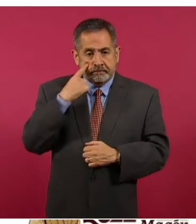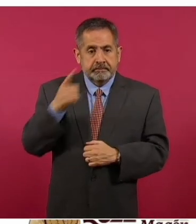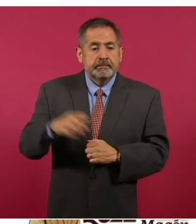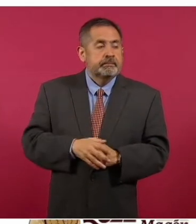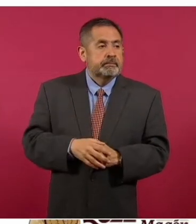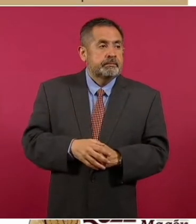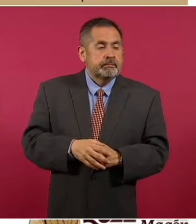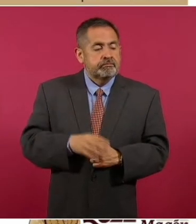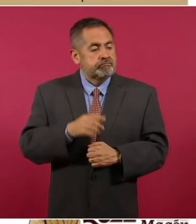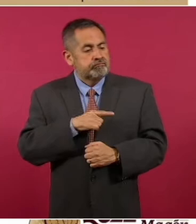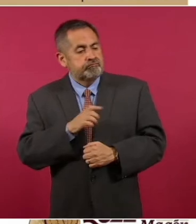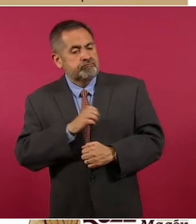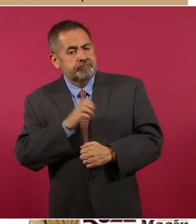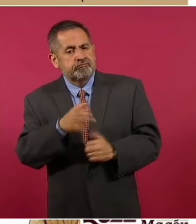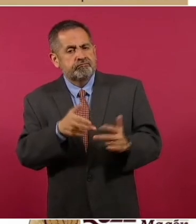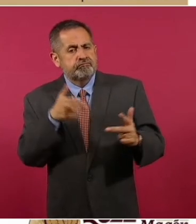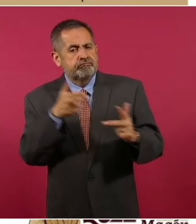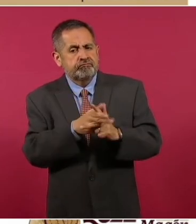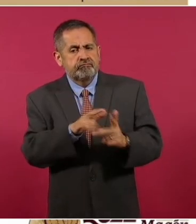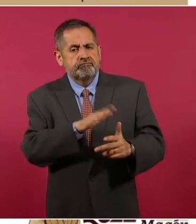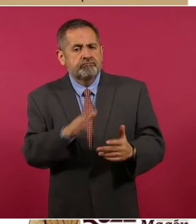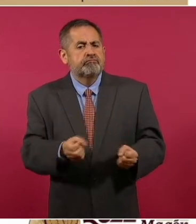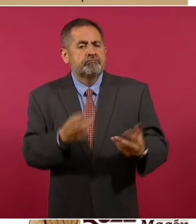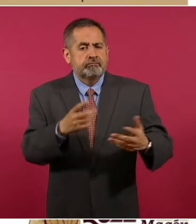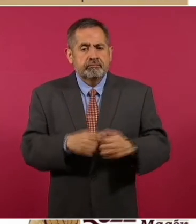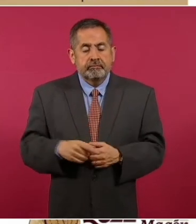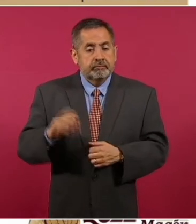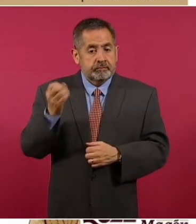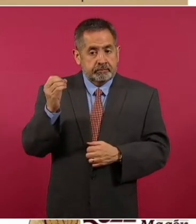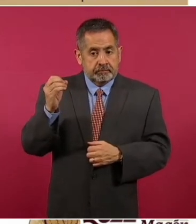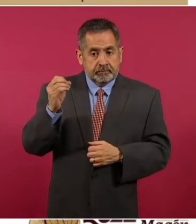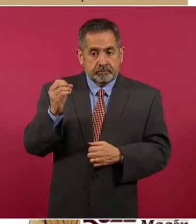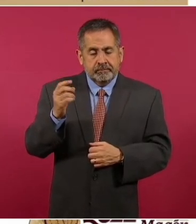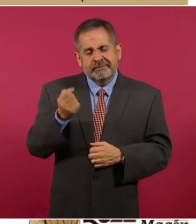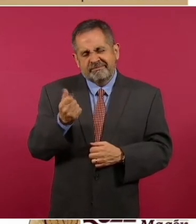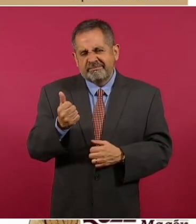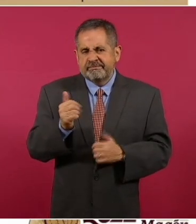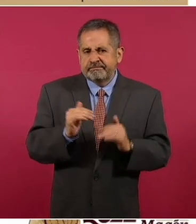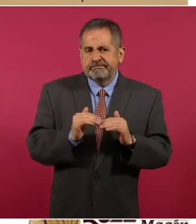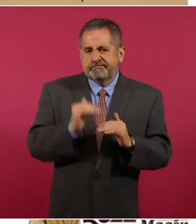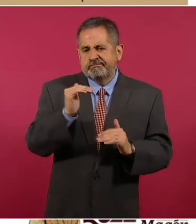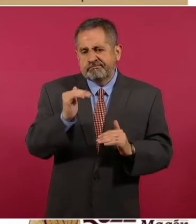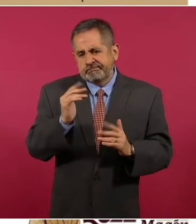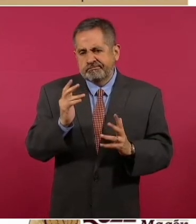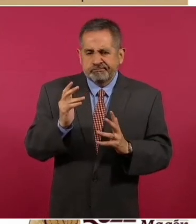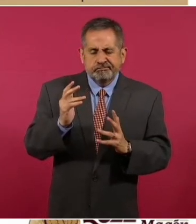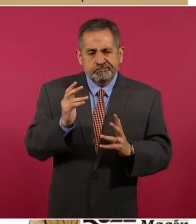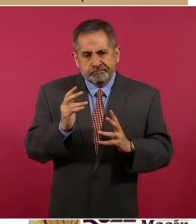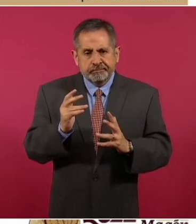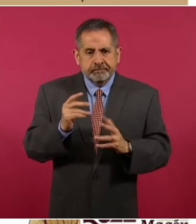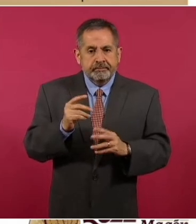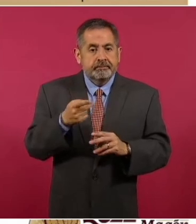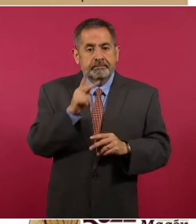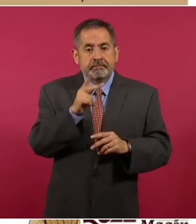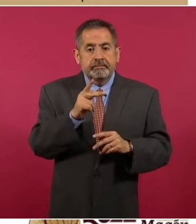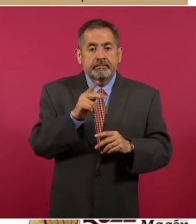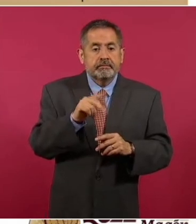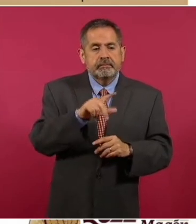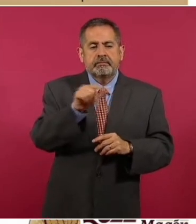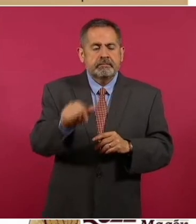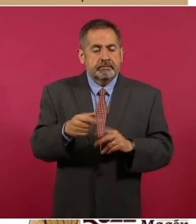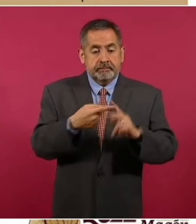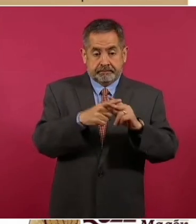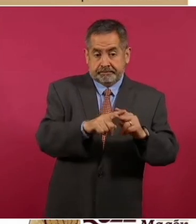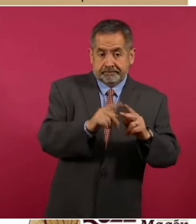homicidio doloso, durante octubre se registró un leve repunte. Sin embargo, en los primeros días, los